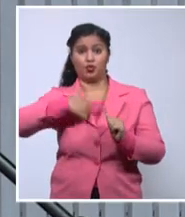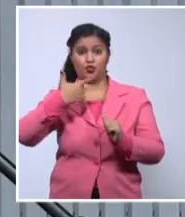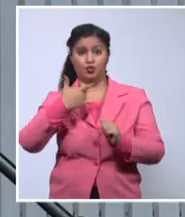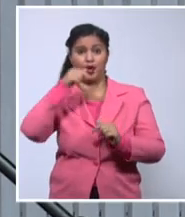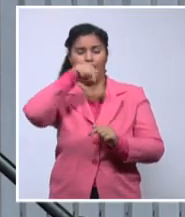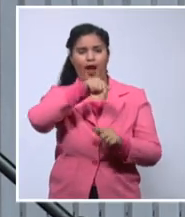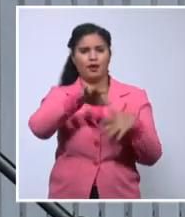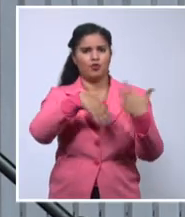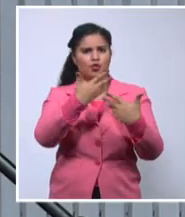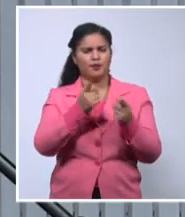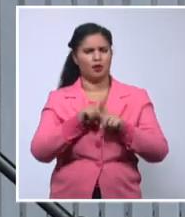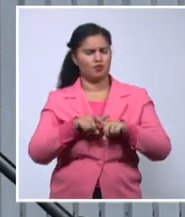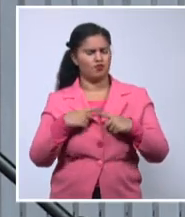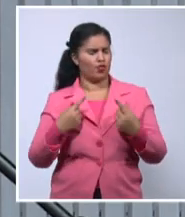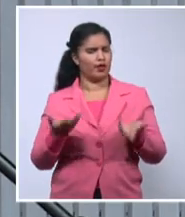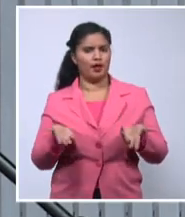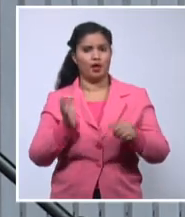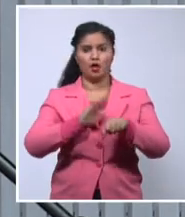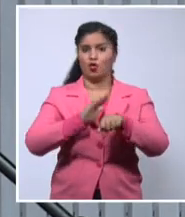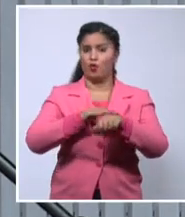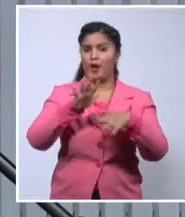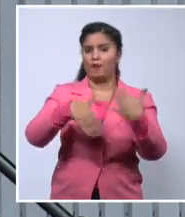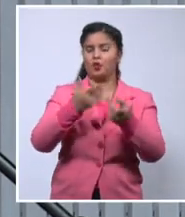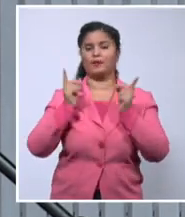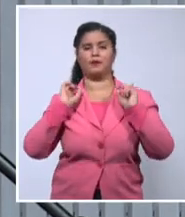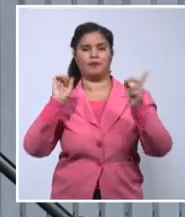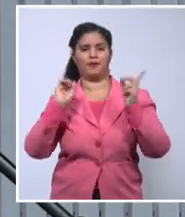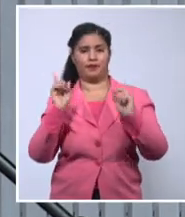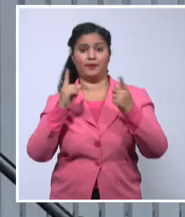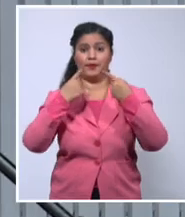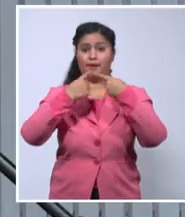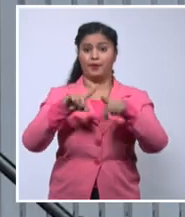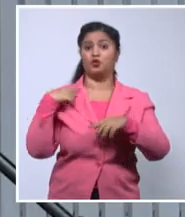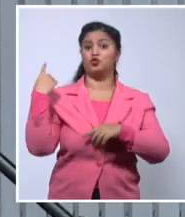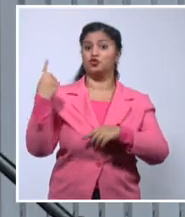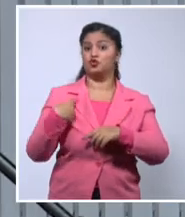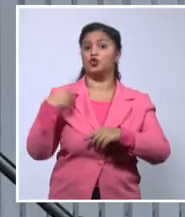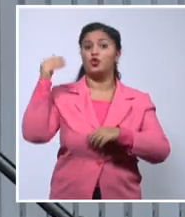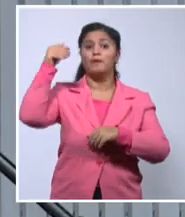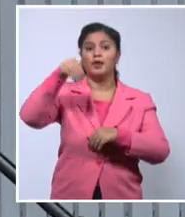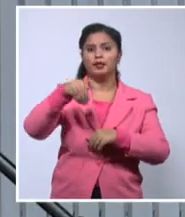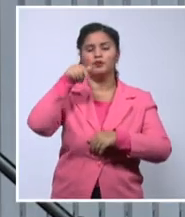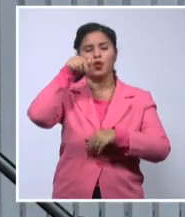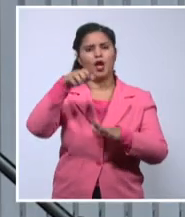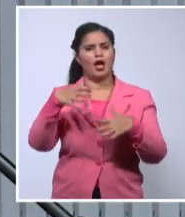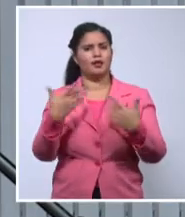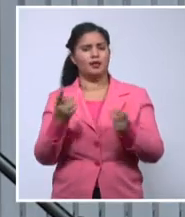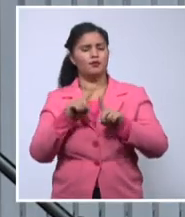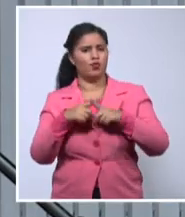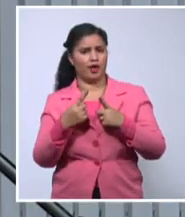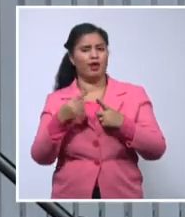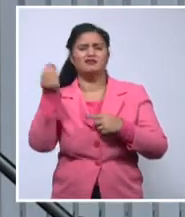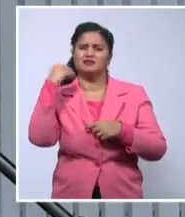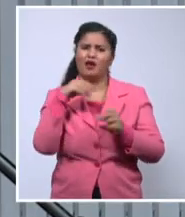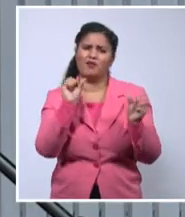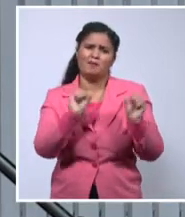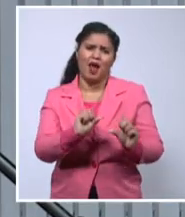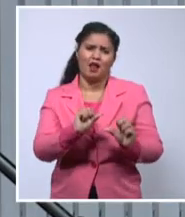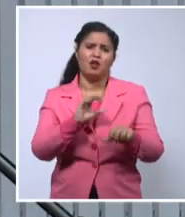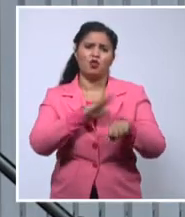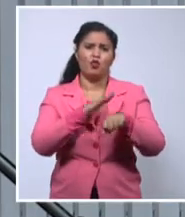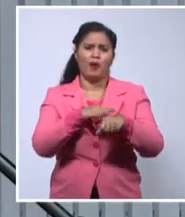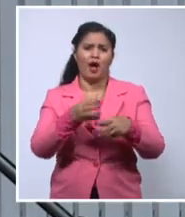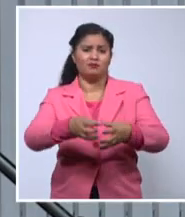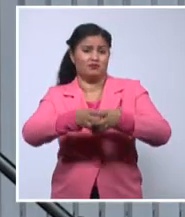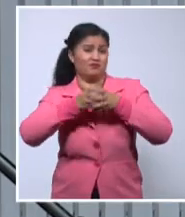todo sea un problema político, pero nosotros vinimos a los canales pertinentes, a lo mejor de la forma no adecuada, porque vinimos en masa. Era una situación de crisis